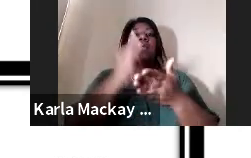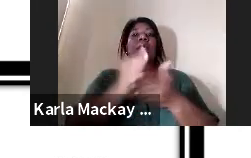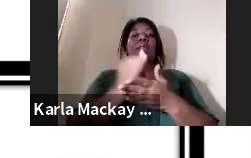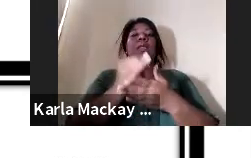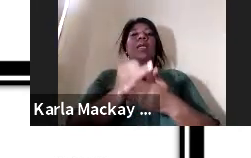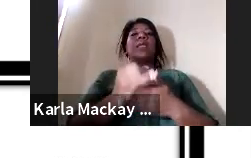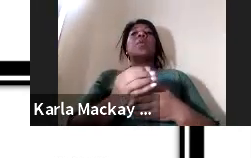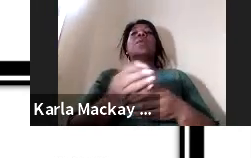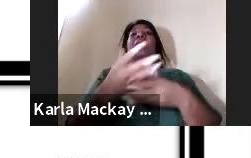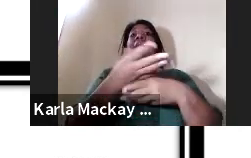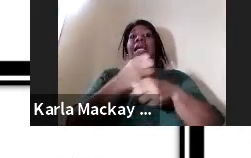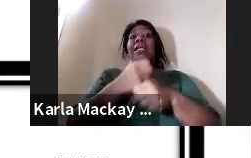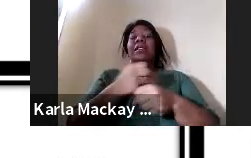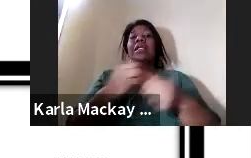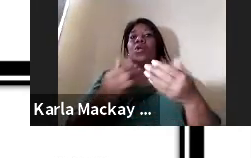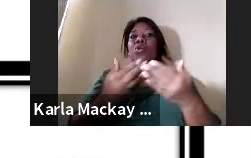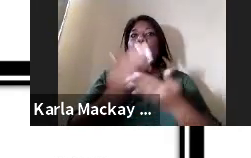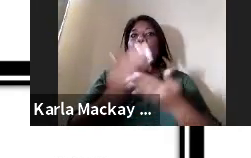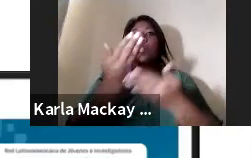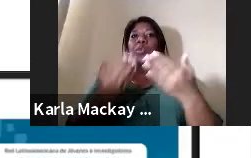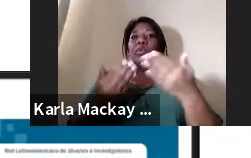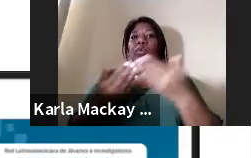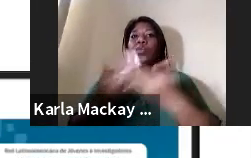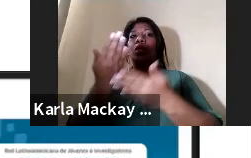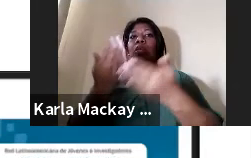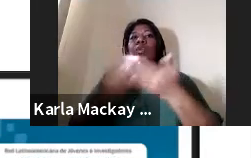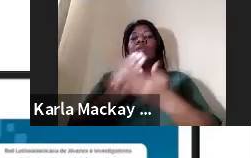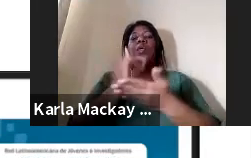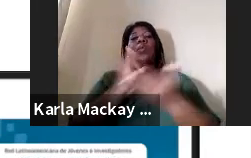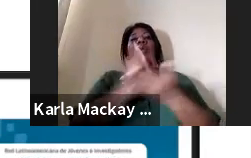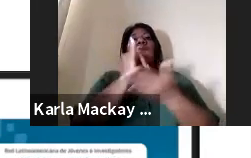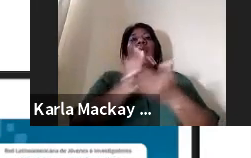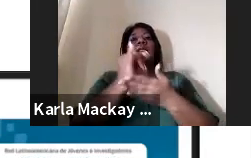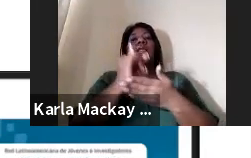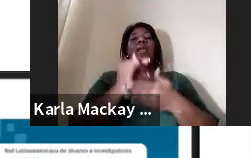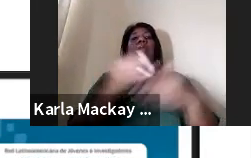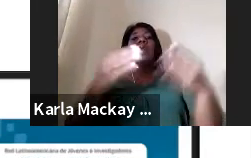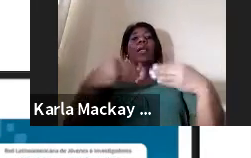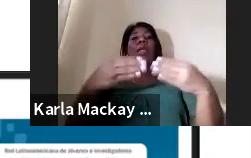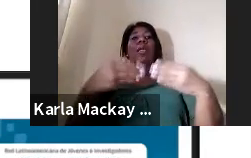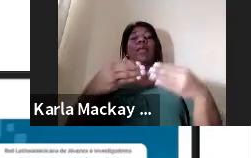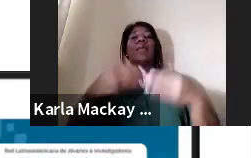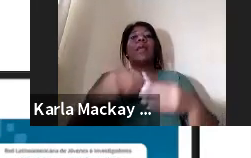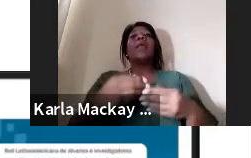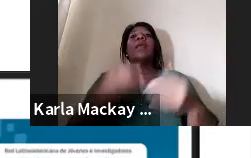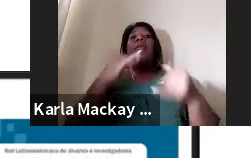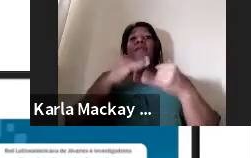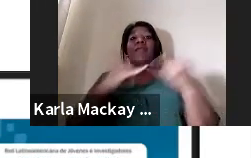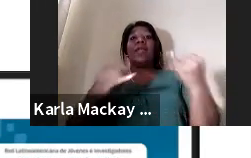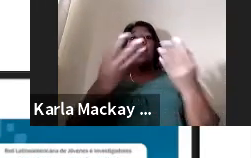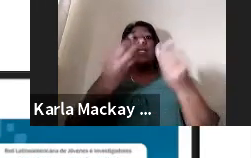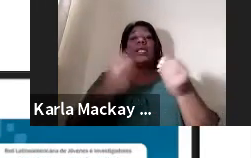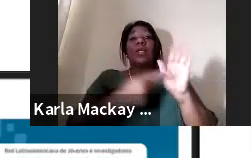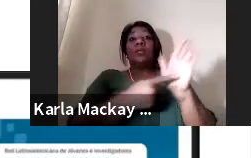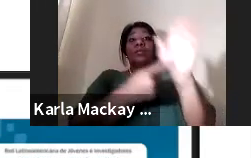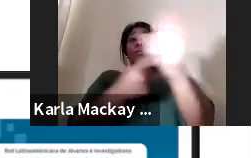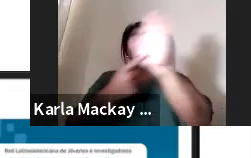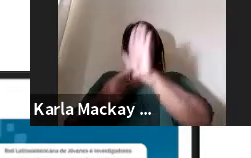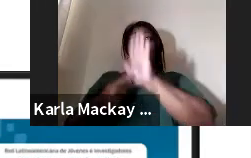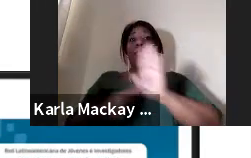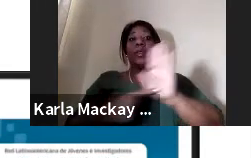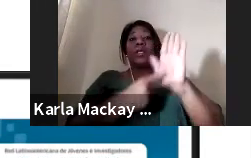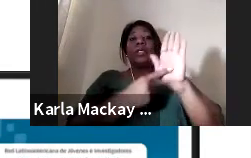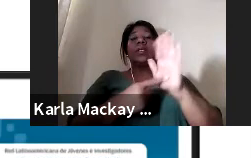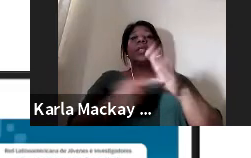de nuevos investigadores en nuestro país finalmente yo quiero presentarles a ustedes a nuestro